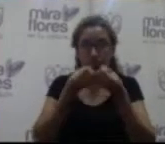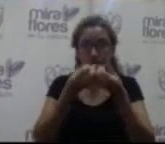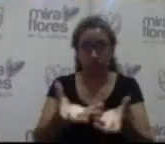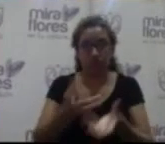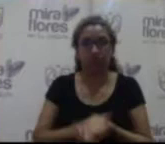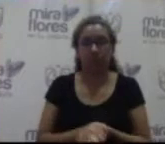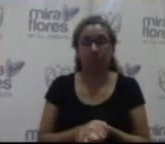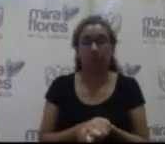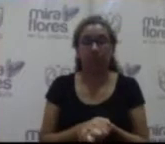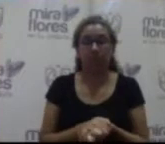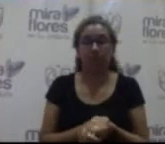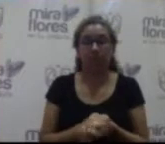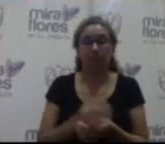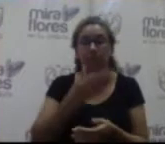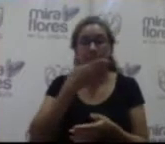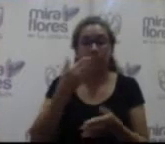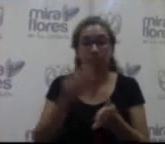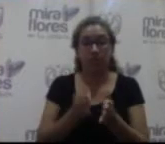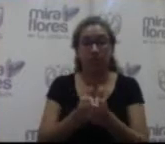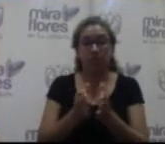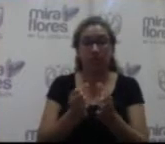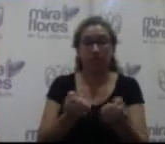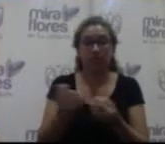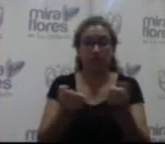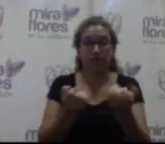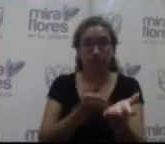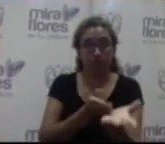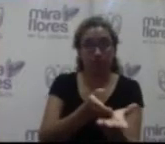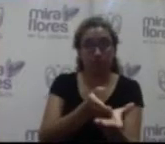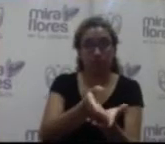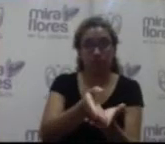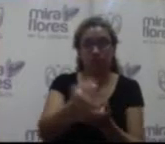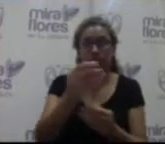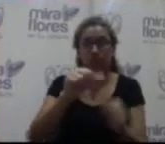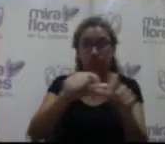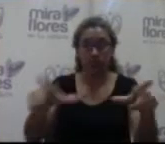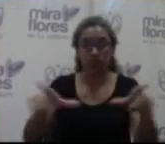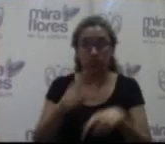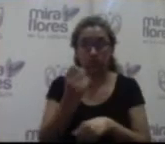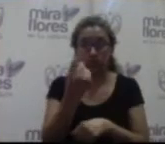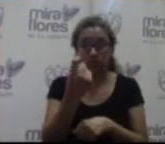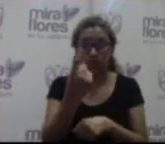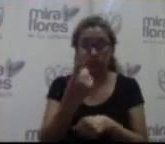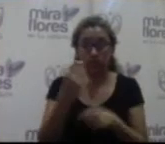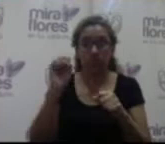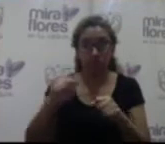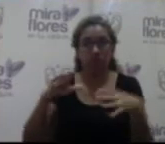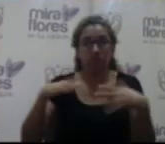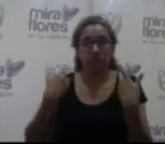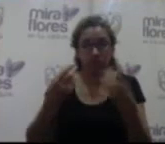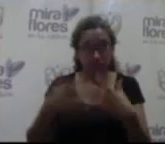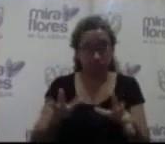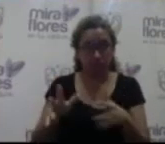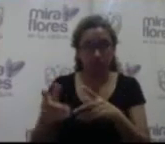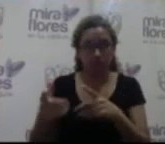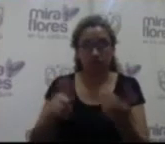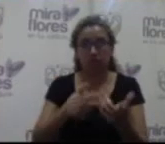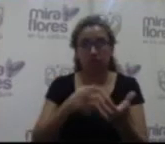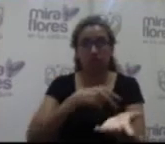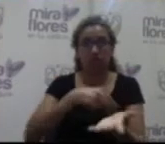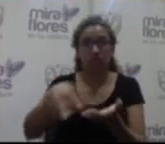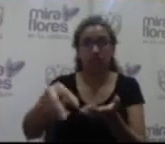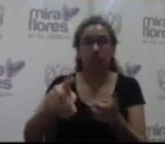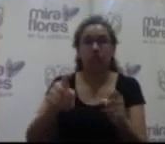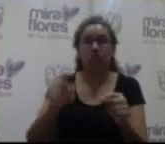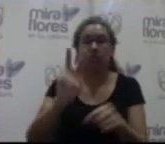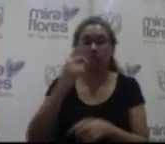caso del mejoramiento de la infraestructura vial de la zona 11 el proyecto fue declarado viable, el monto actualizado